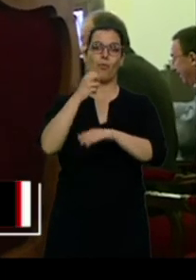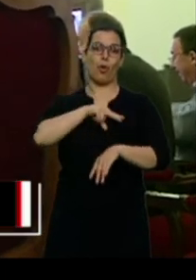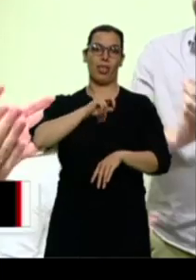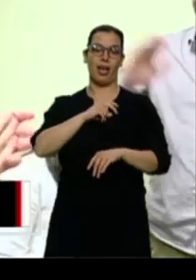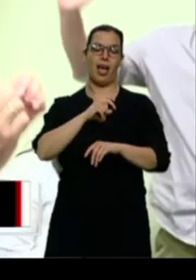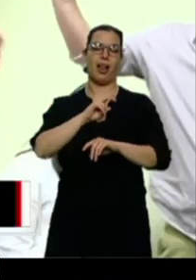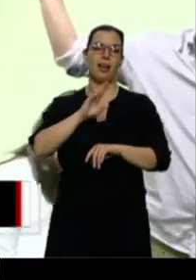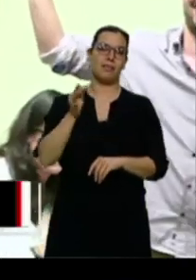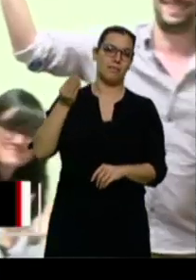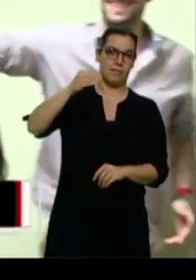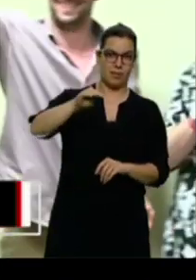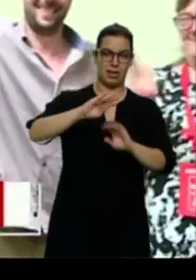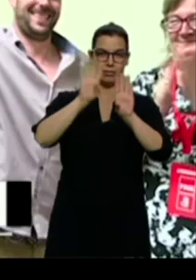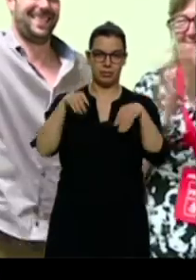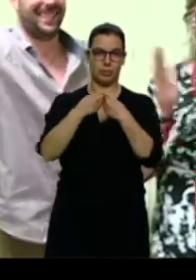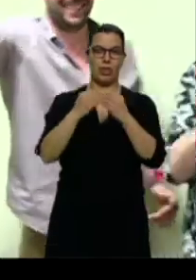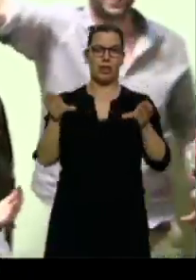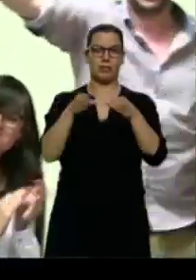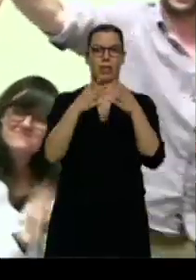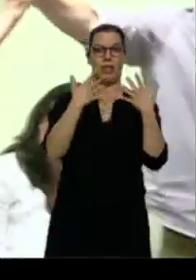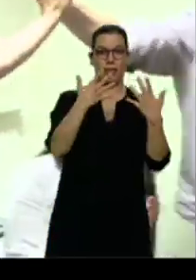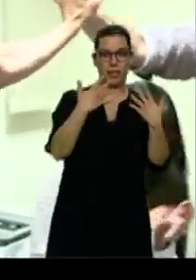otra mesa, la única en la que habría ganado Vox.